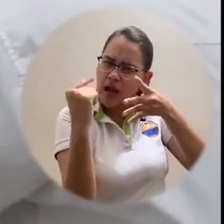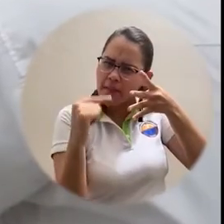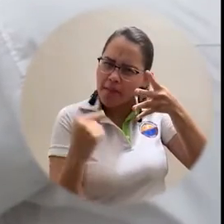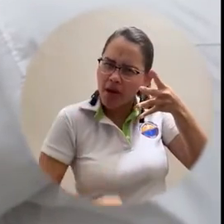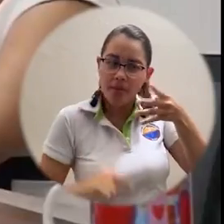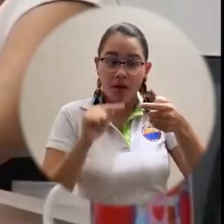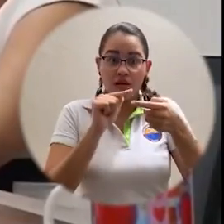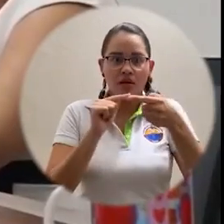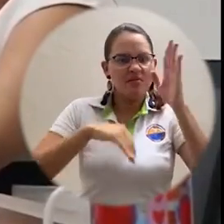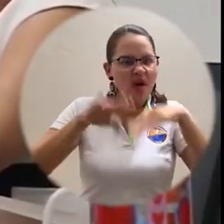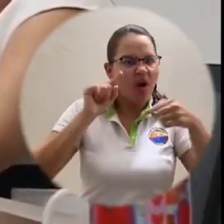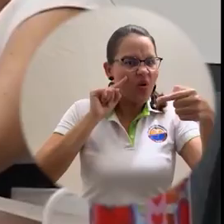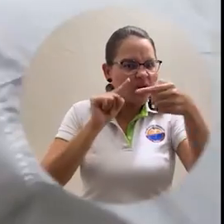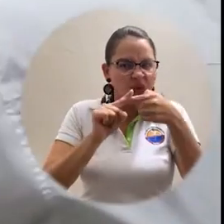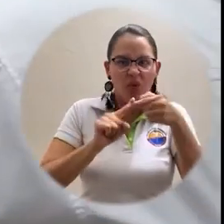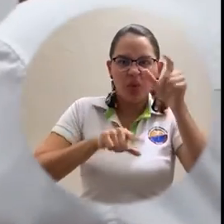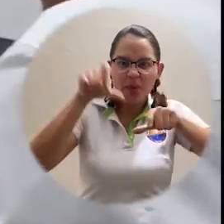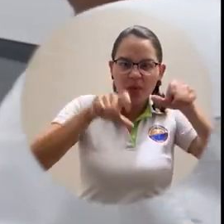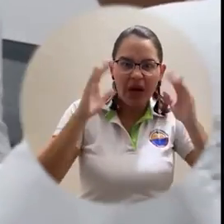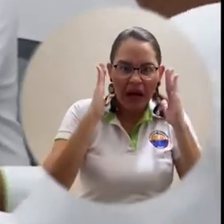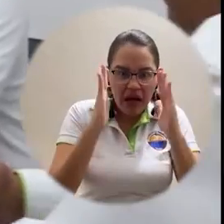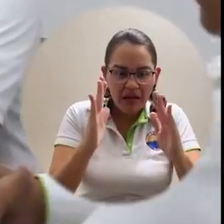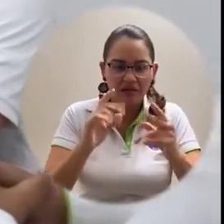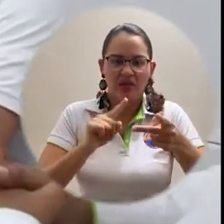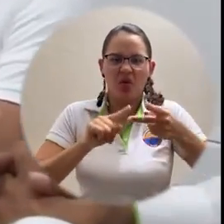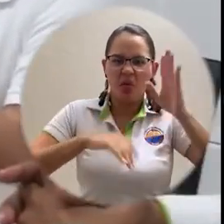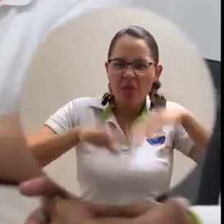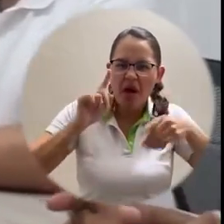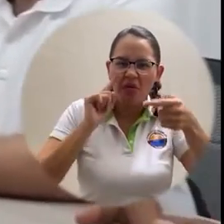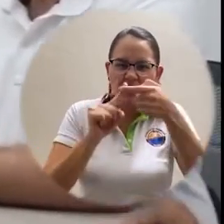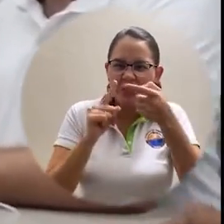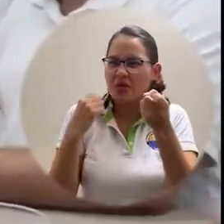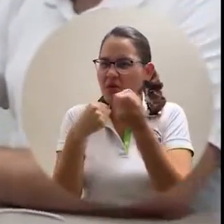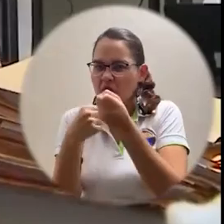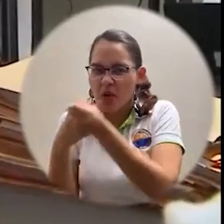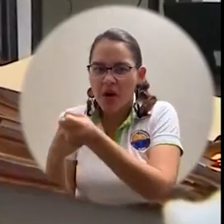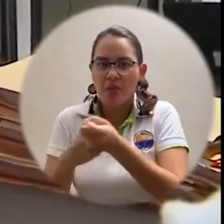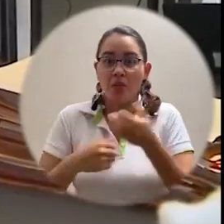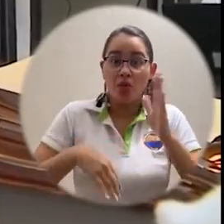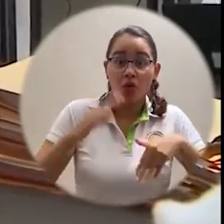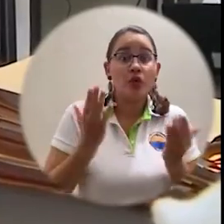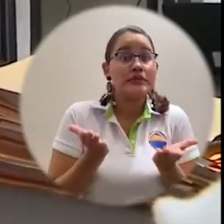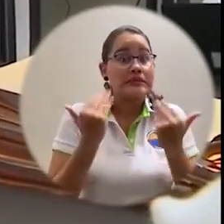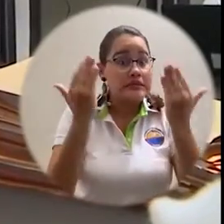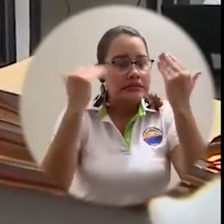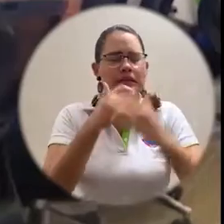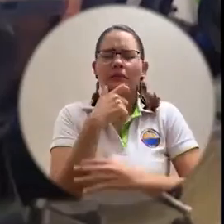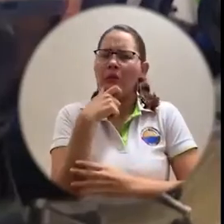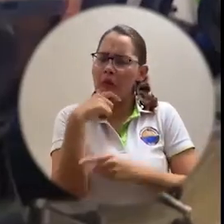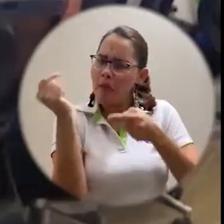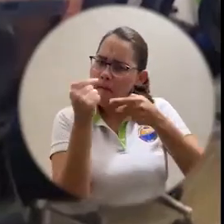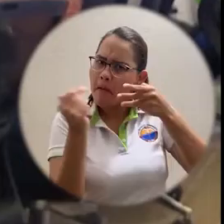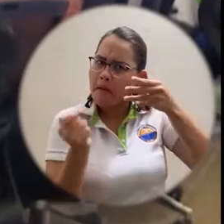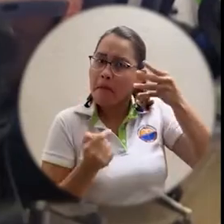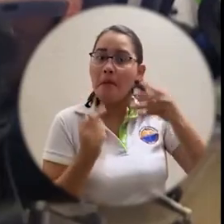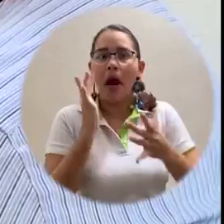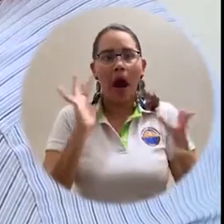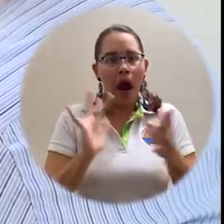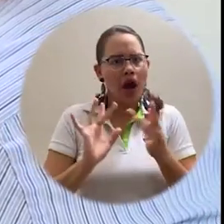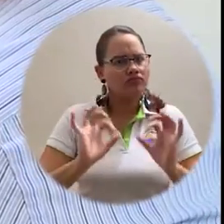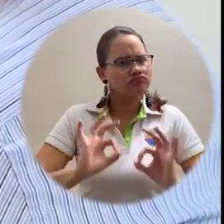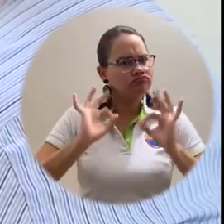ustedes como la gente primero, gestión basada en resultados, co-creando con la comunidad, adaptación dinámica del cambio. Se ha vuelto toda una